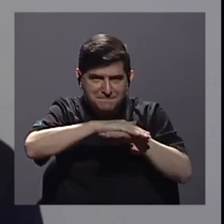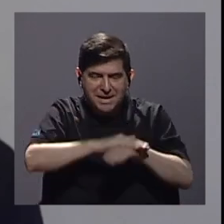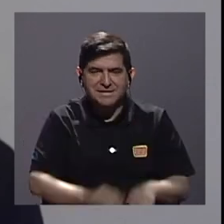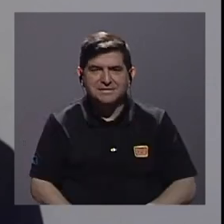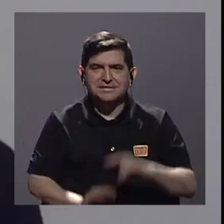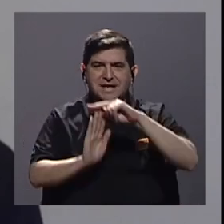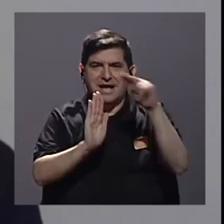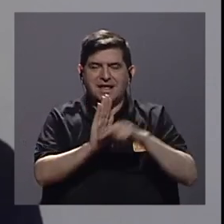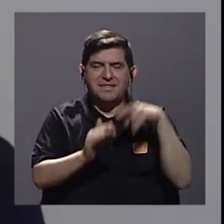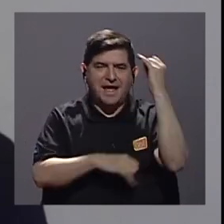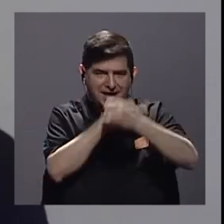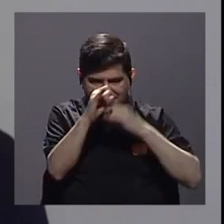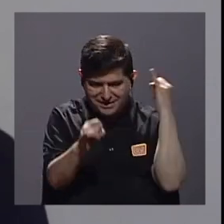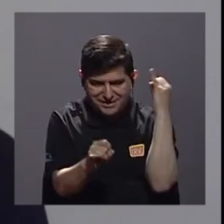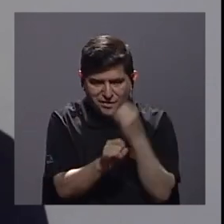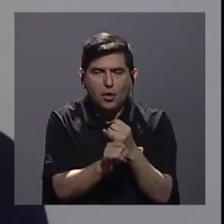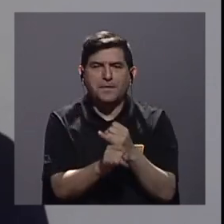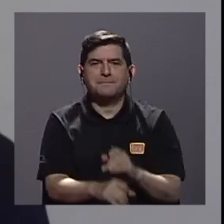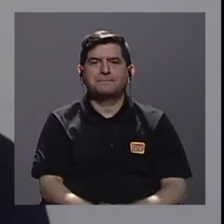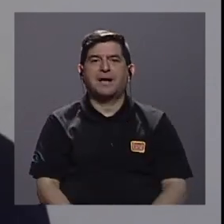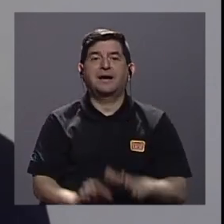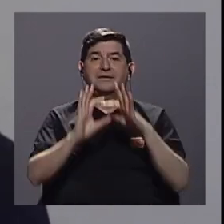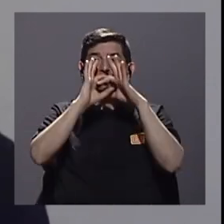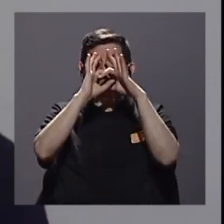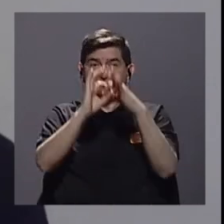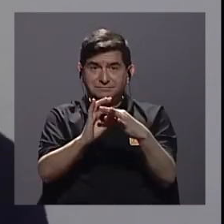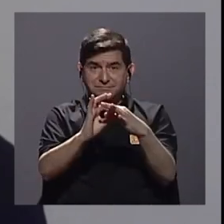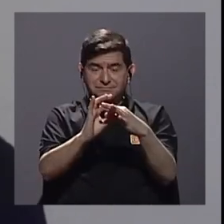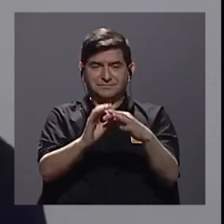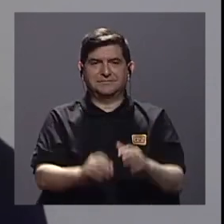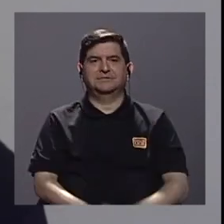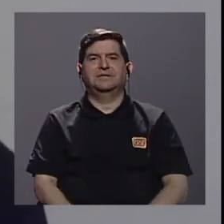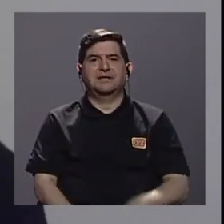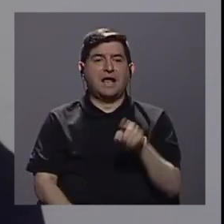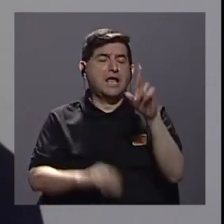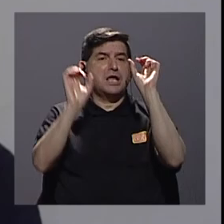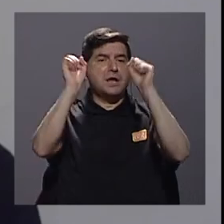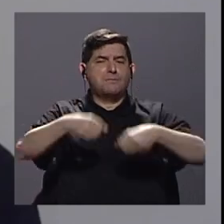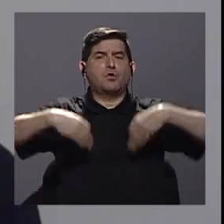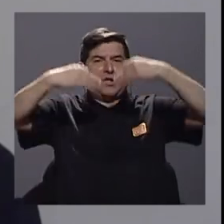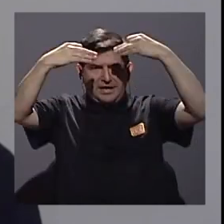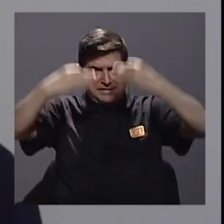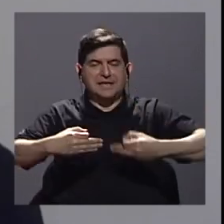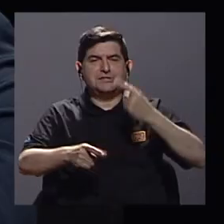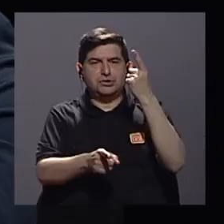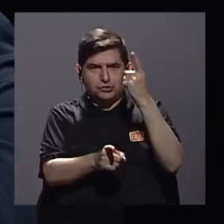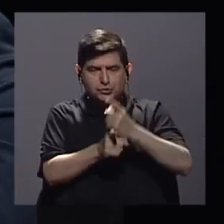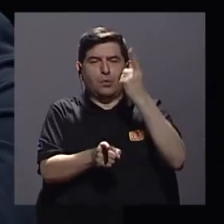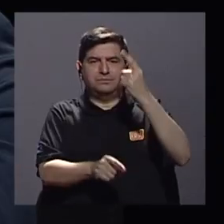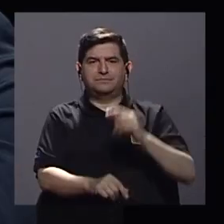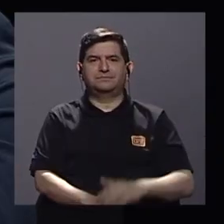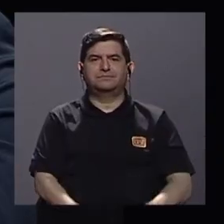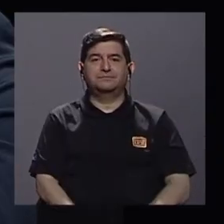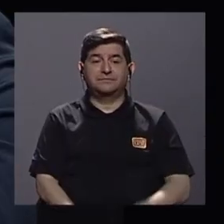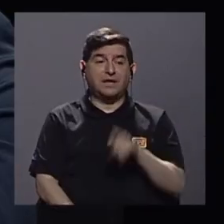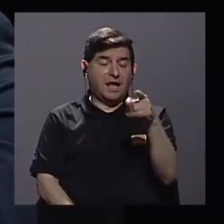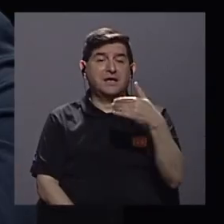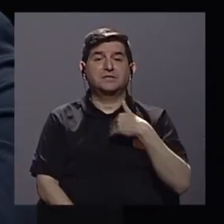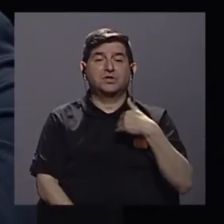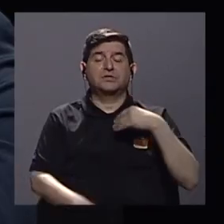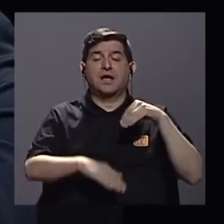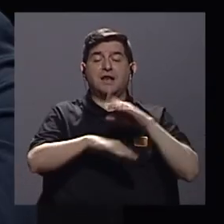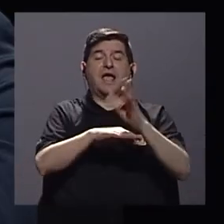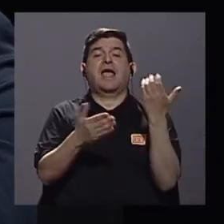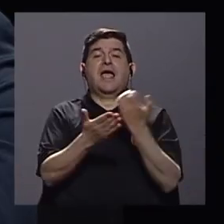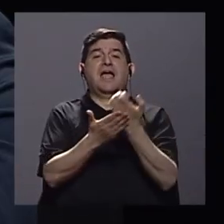estándares internacionales sobre el el sobre el cual se pueda tomar decisiones adecuadas y es que esto tiene efectos